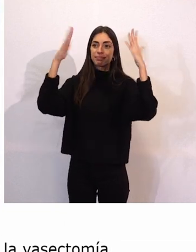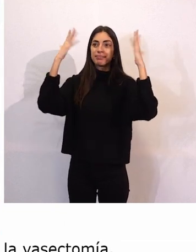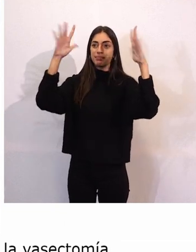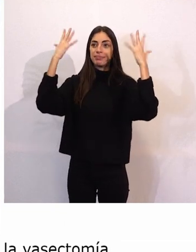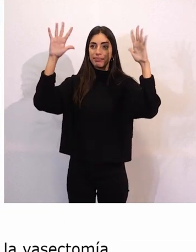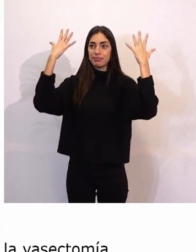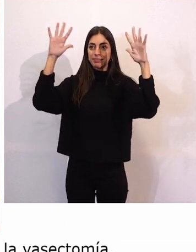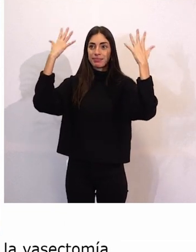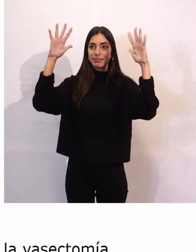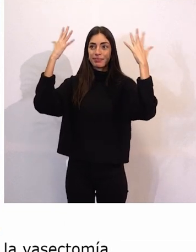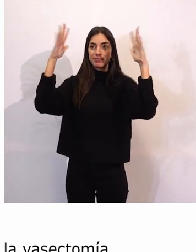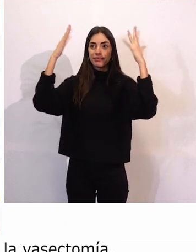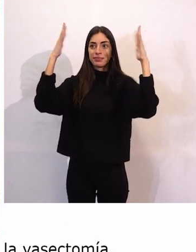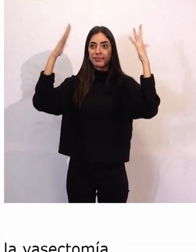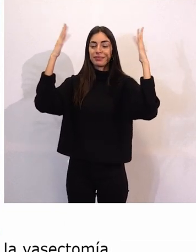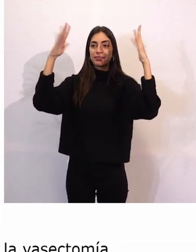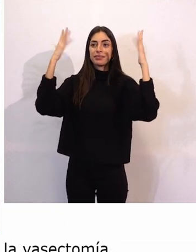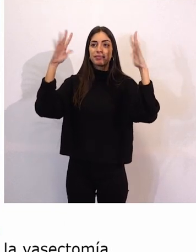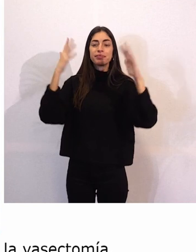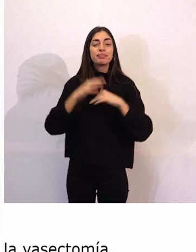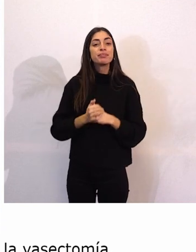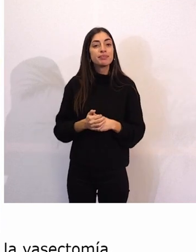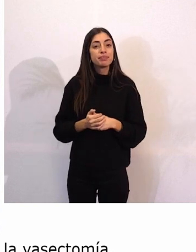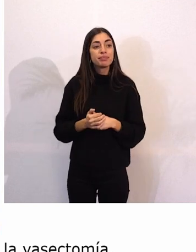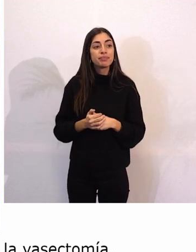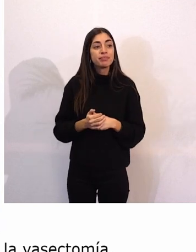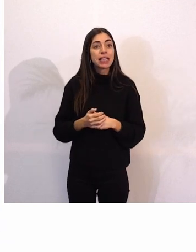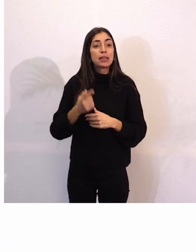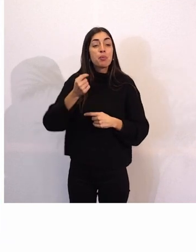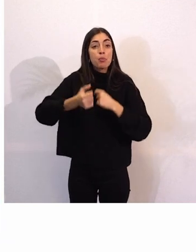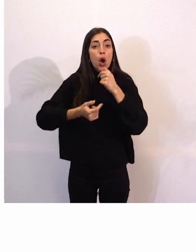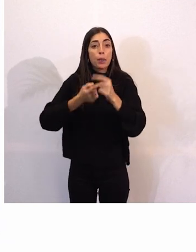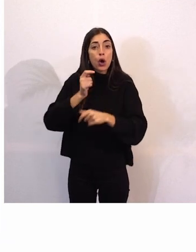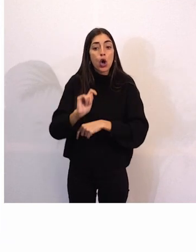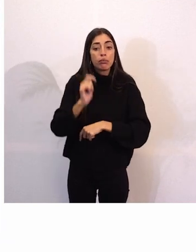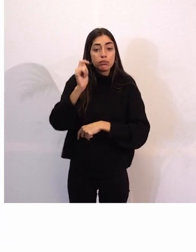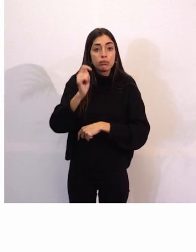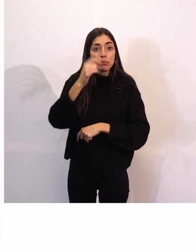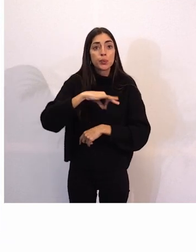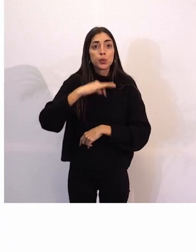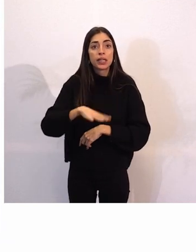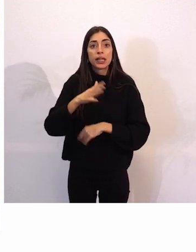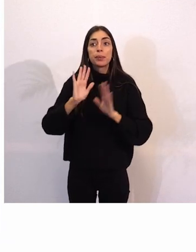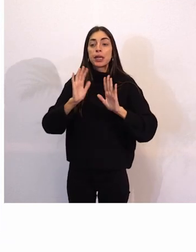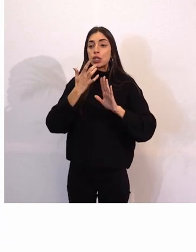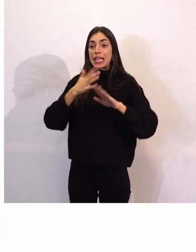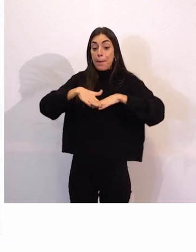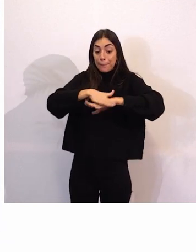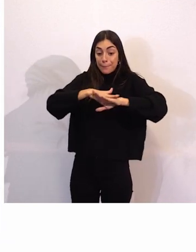Hay que conseguir todos esos términos poco a poco. Pero si no se empieza construyendo una base ya...